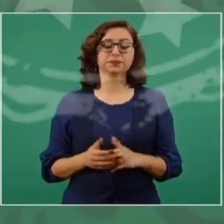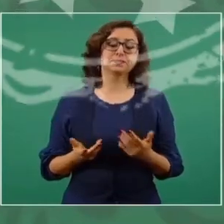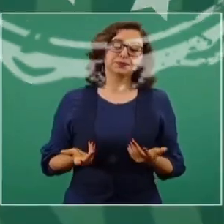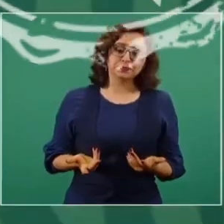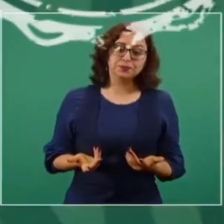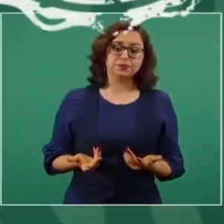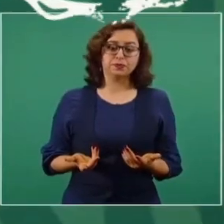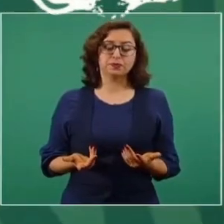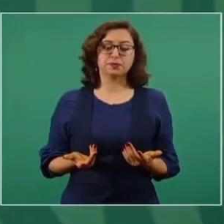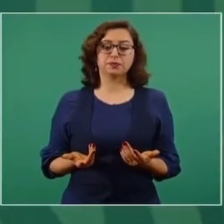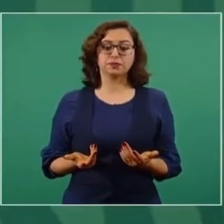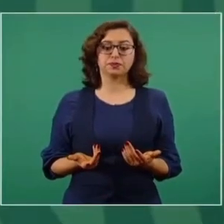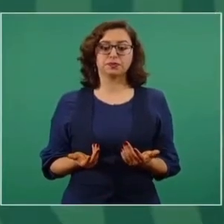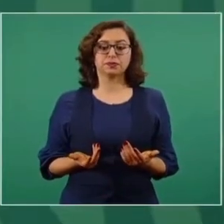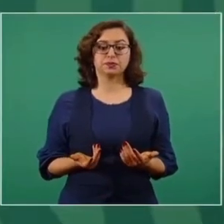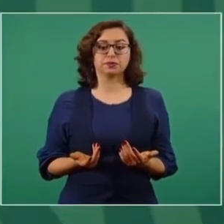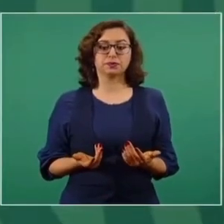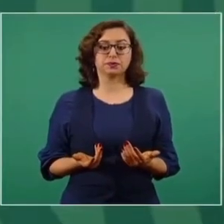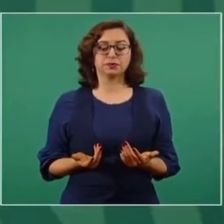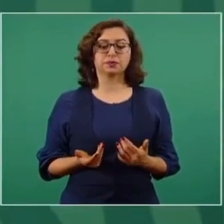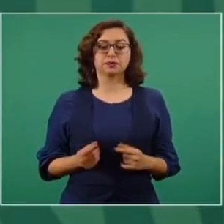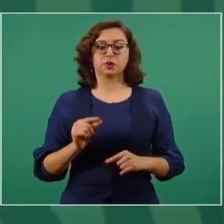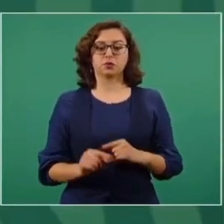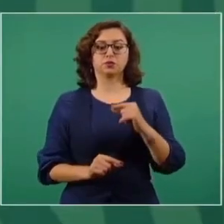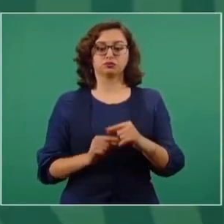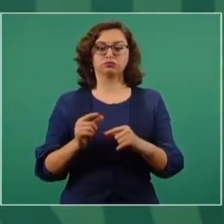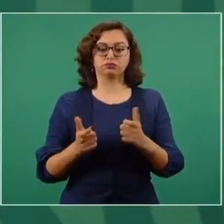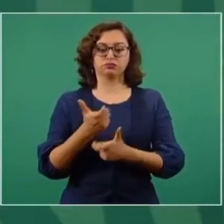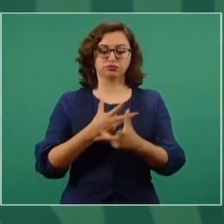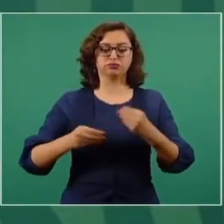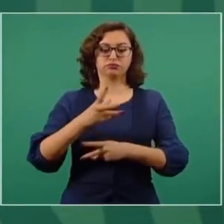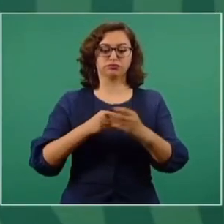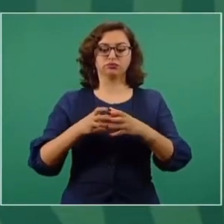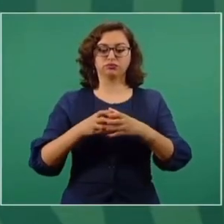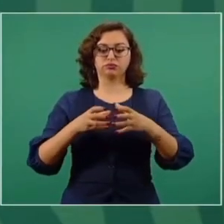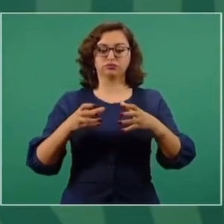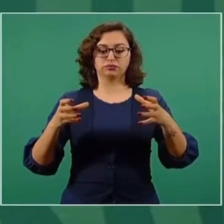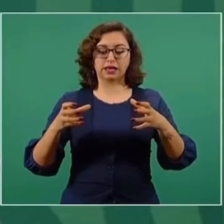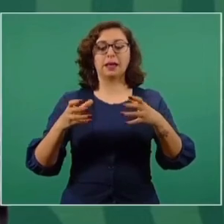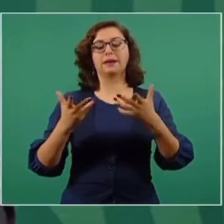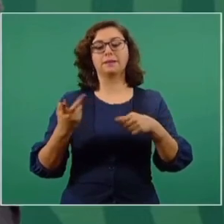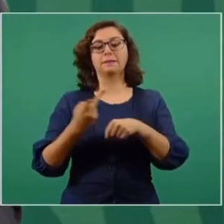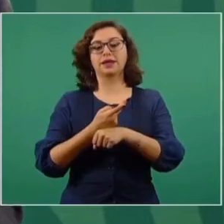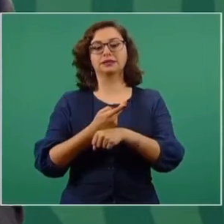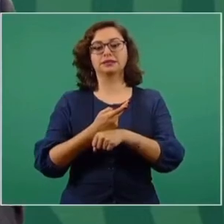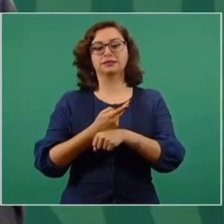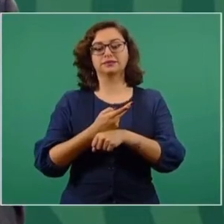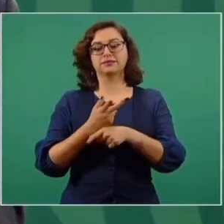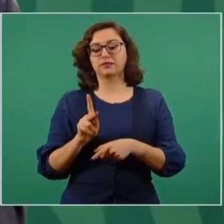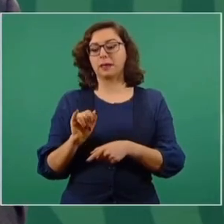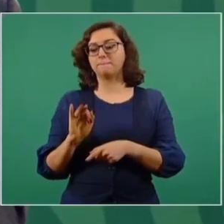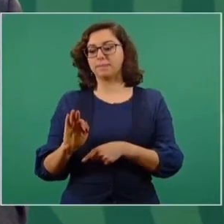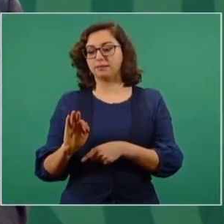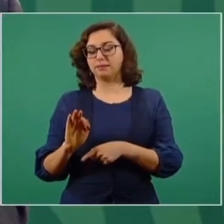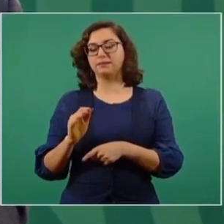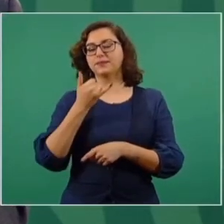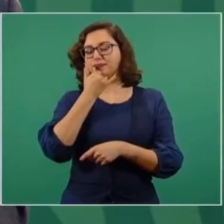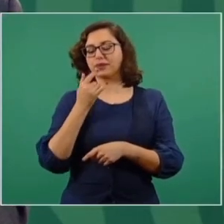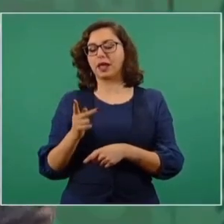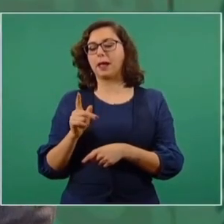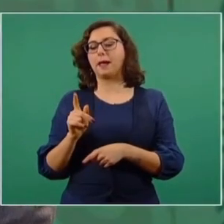Hay crecimiento, de modo que se va a bajar la deuda con relación al producto interno bruto,